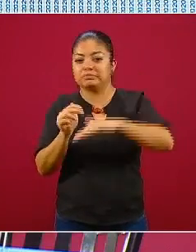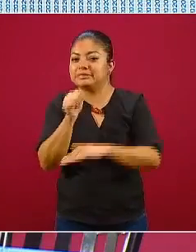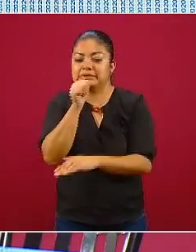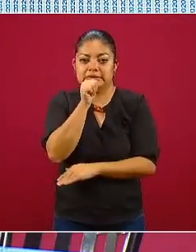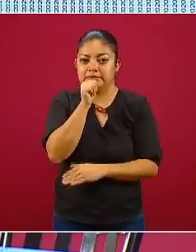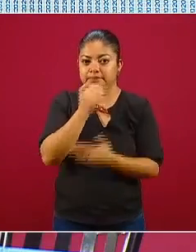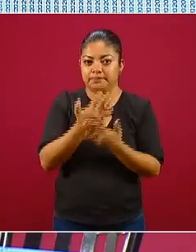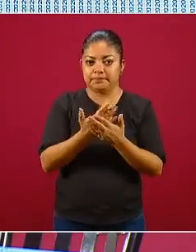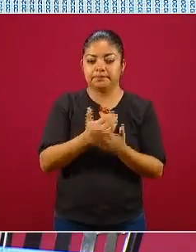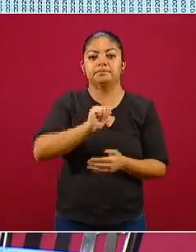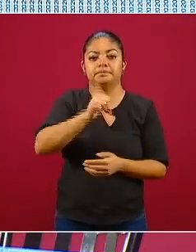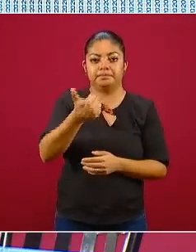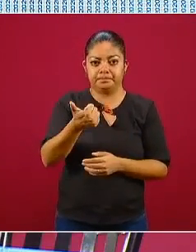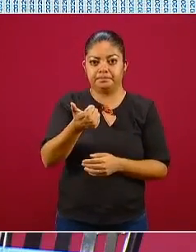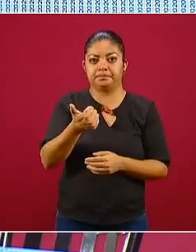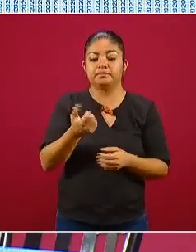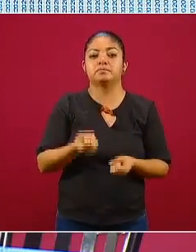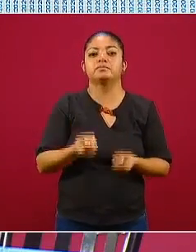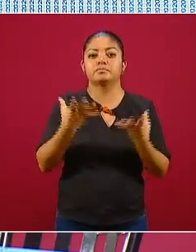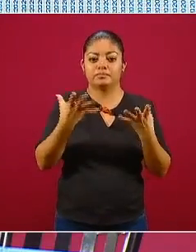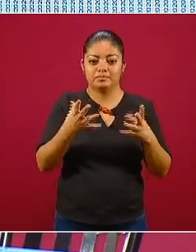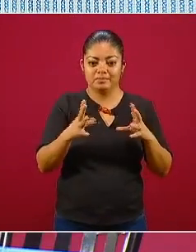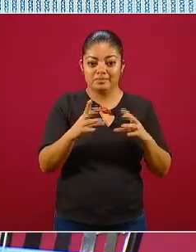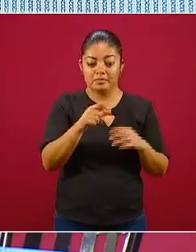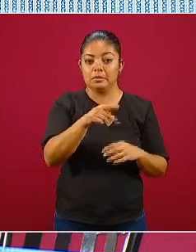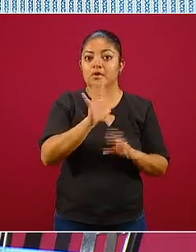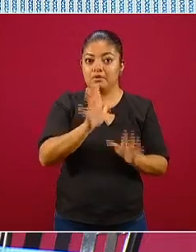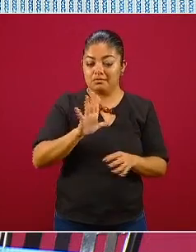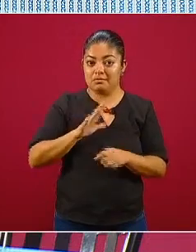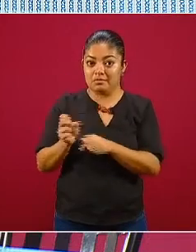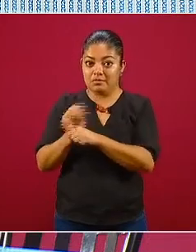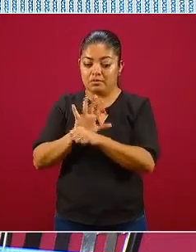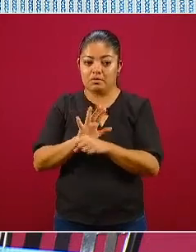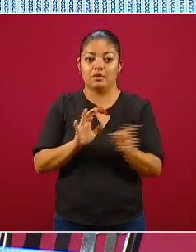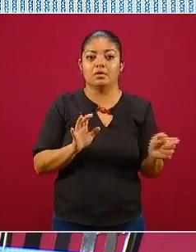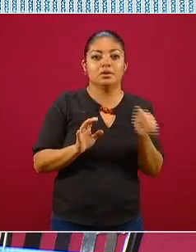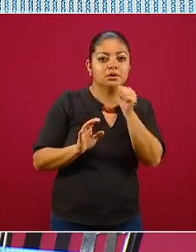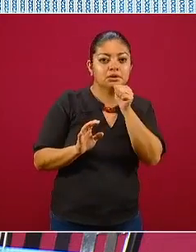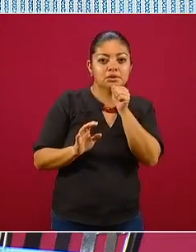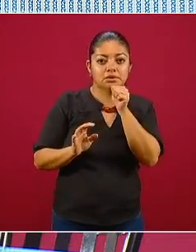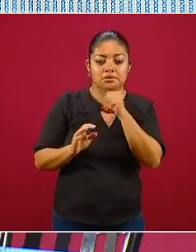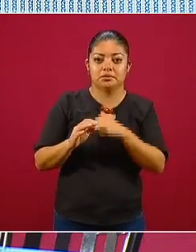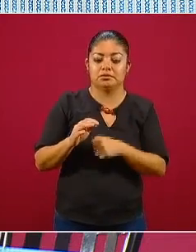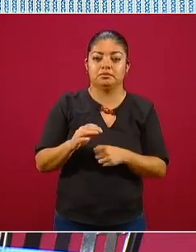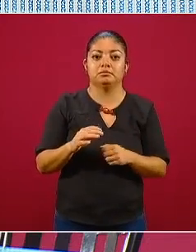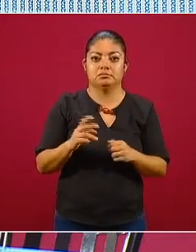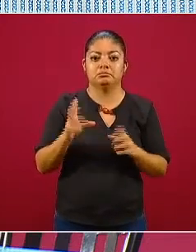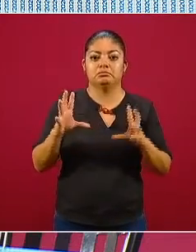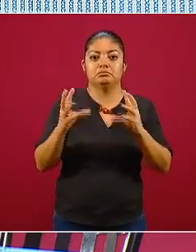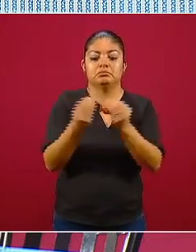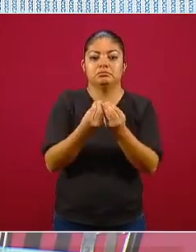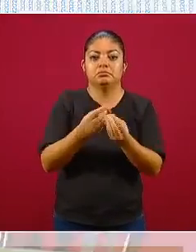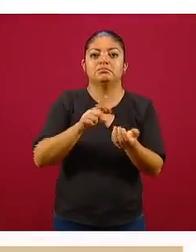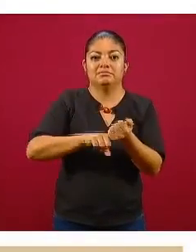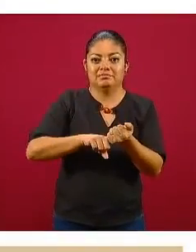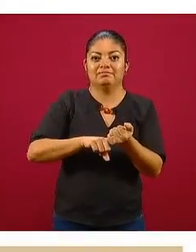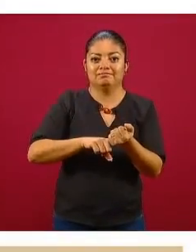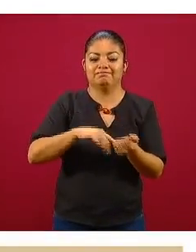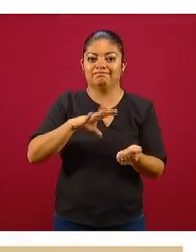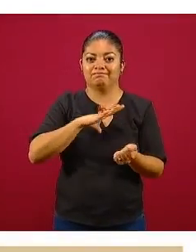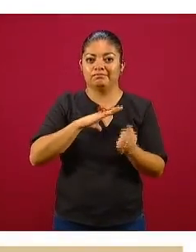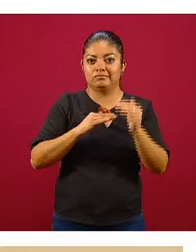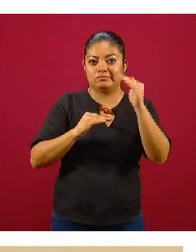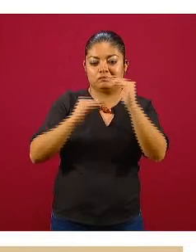veamos ahora los casos confirmados y lo que vemos es posiblemente también una disparidad importante